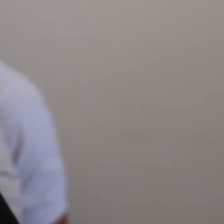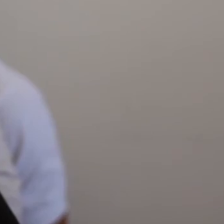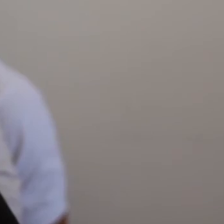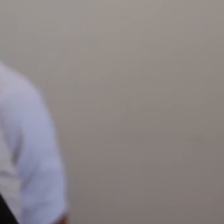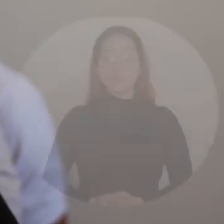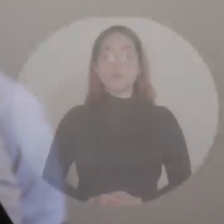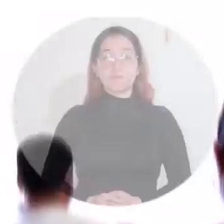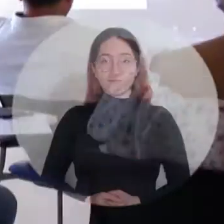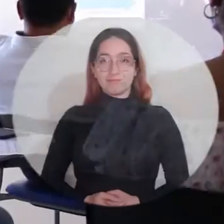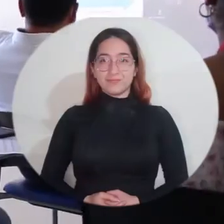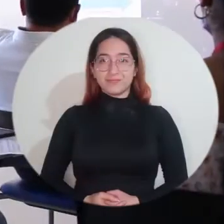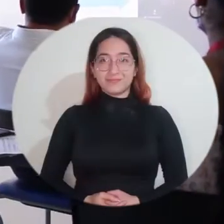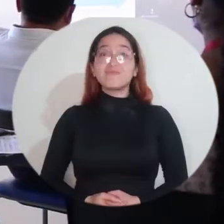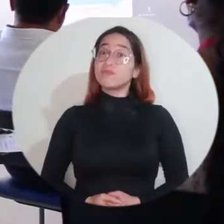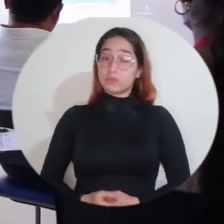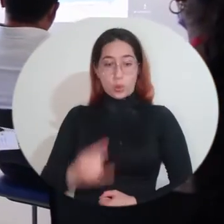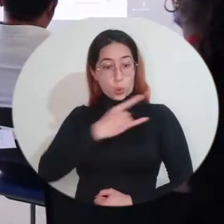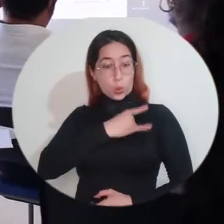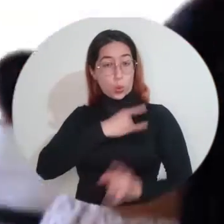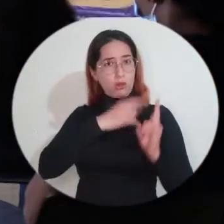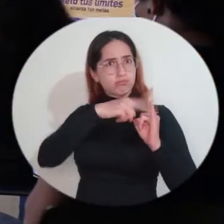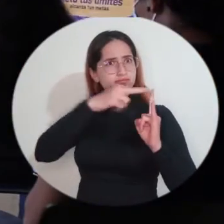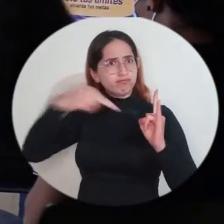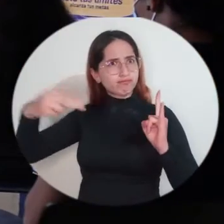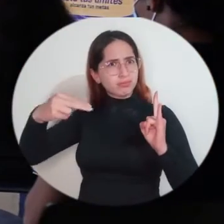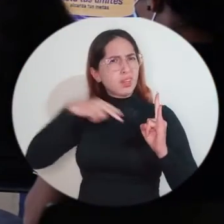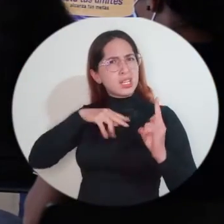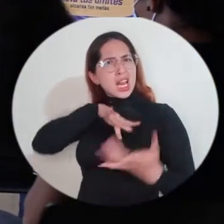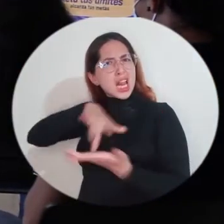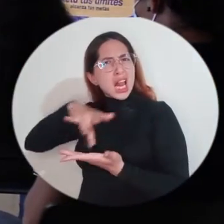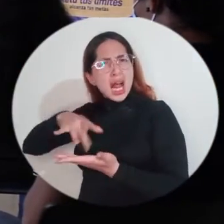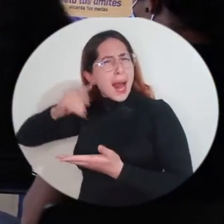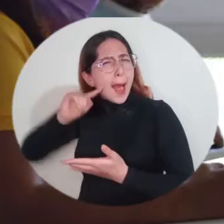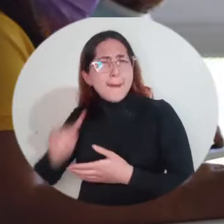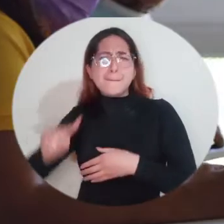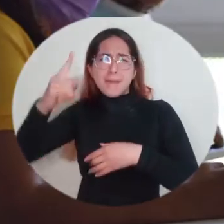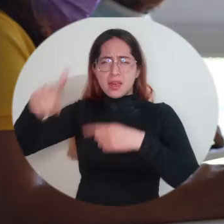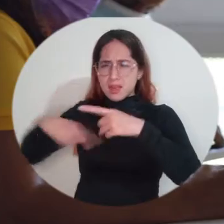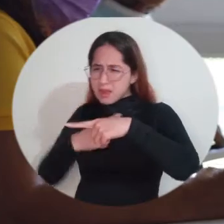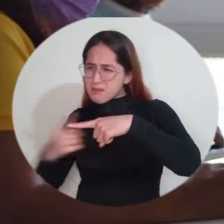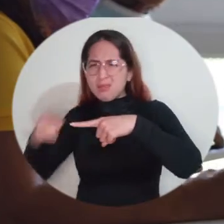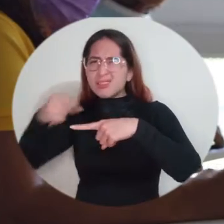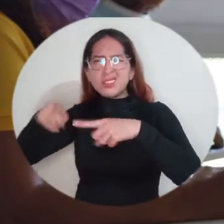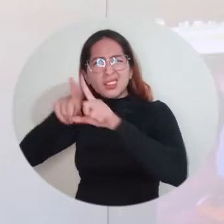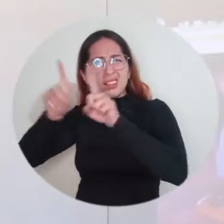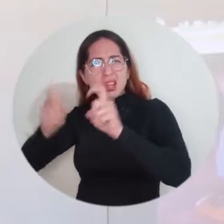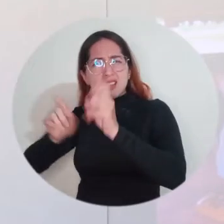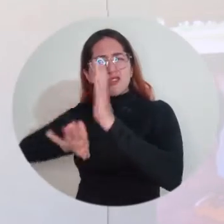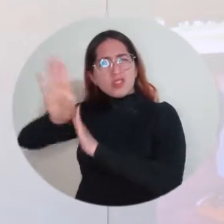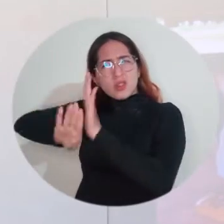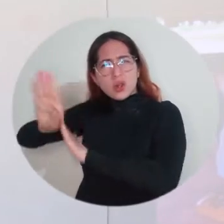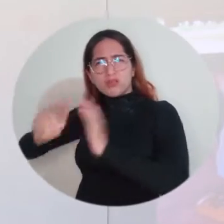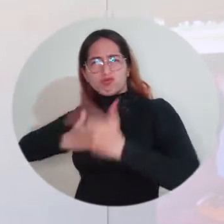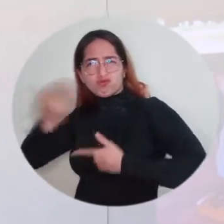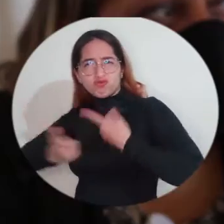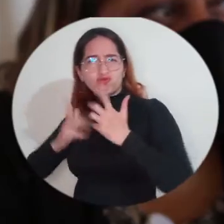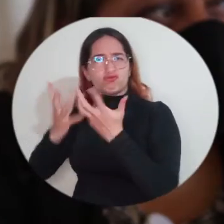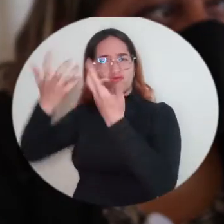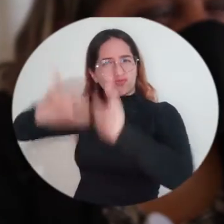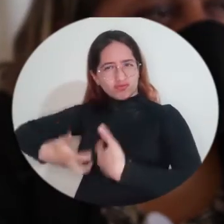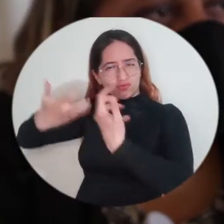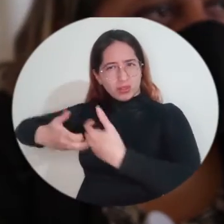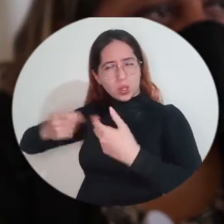La Universidad del Magdalena participó en la primera semana del emprendimiento y liderazgo empresarial realizada por el Infotep,